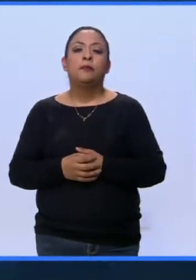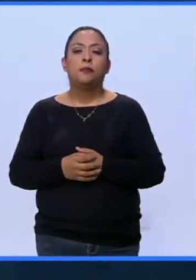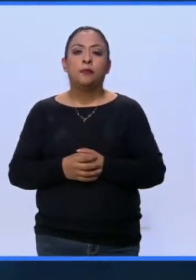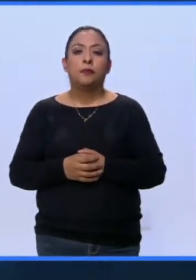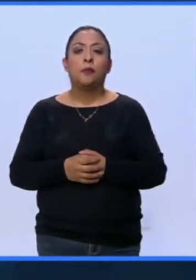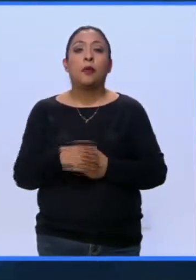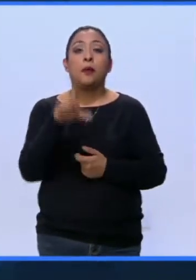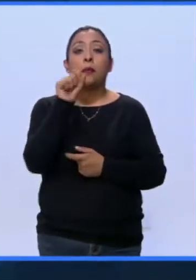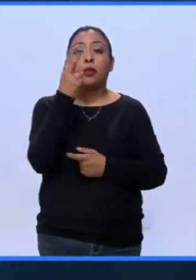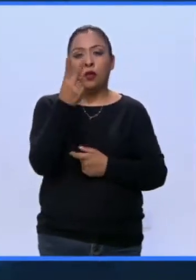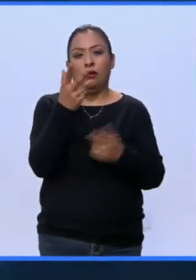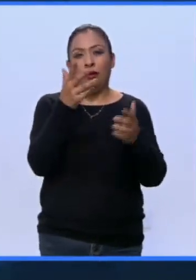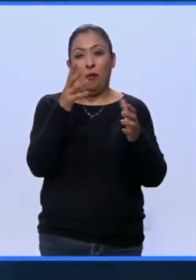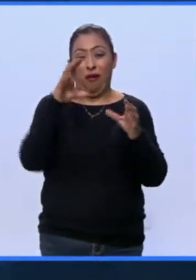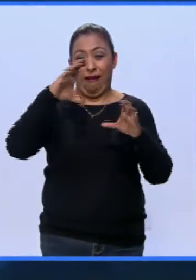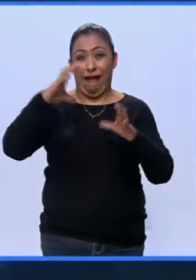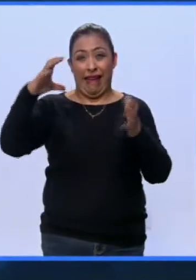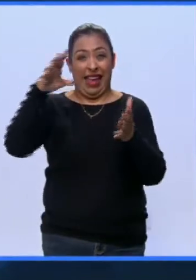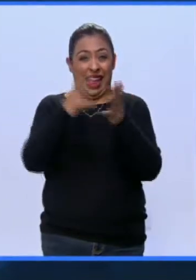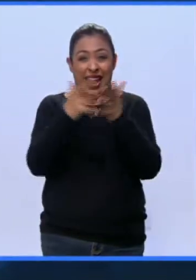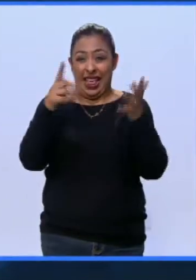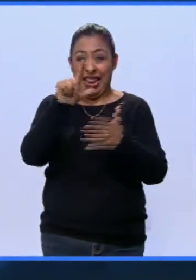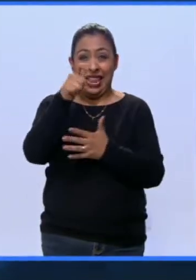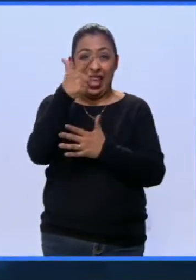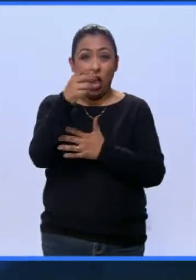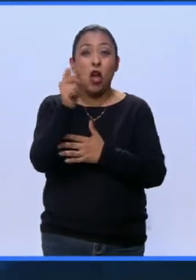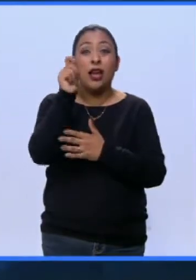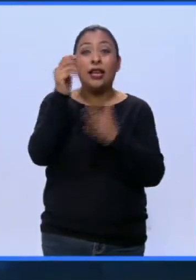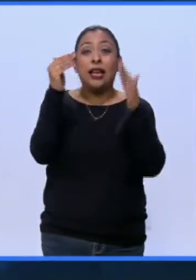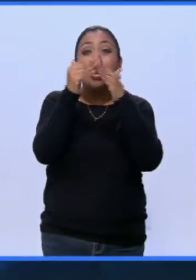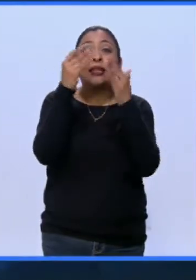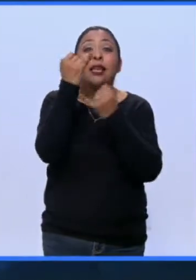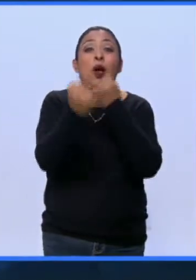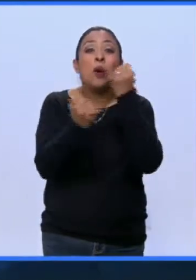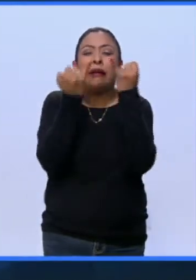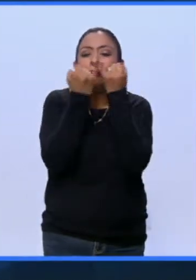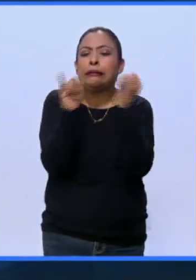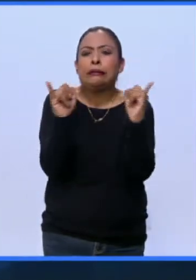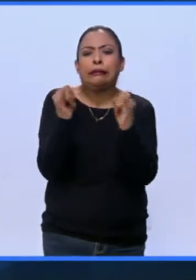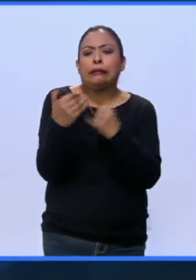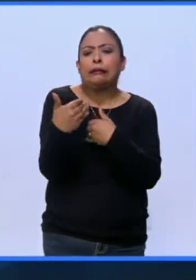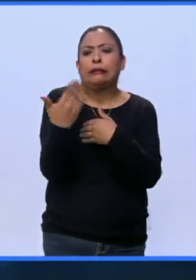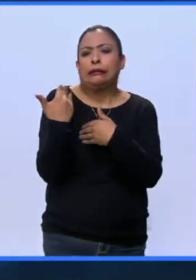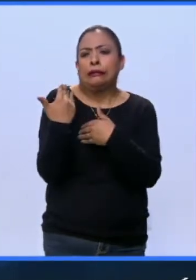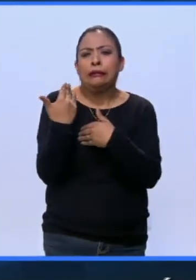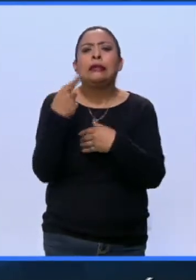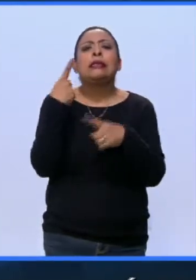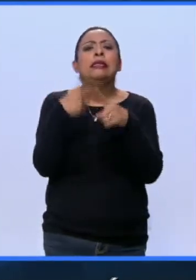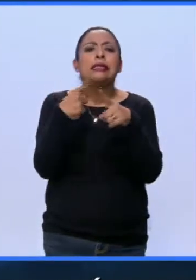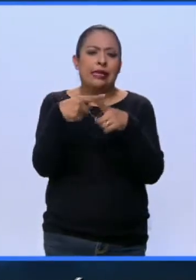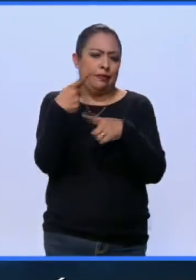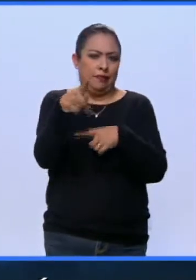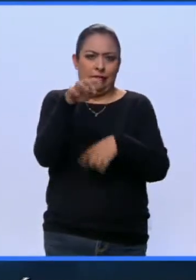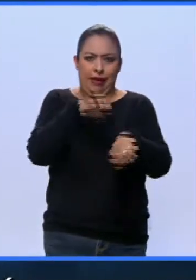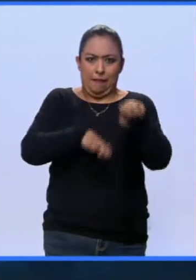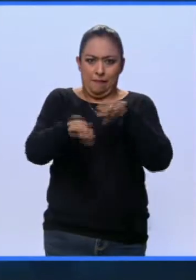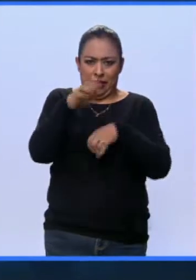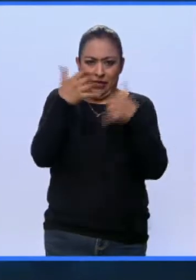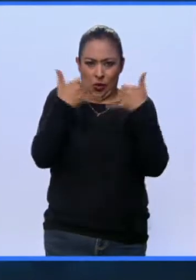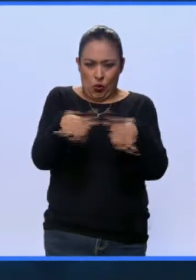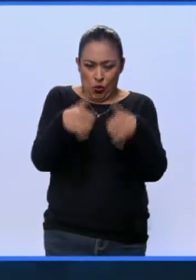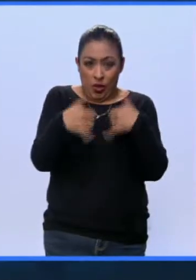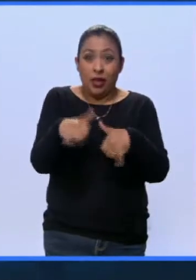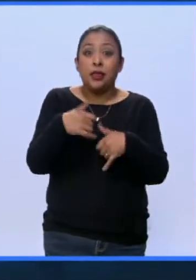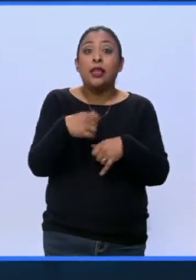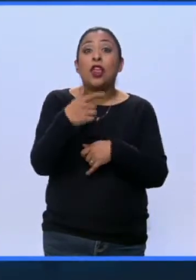21 bloques gigantes de Lego constituyen la casa de juegos inaugurada recientemente por la compañía de juguetes. La construcción de